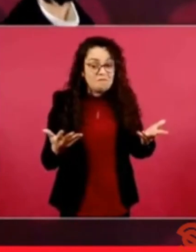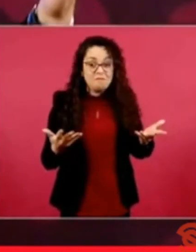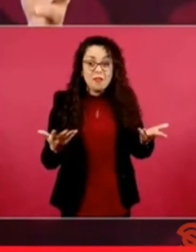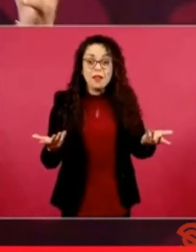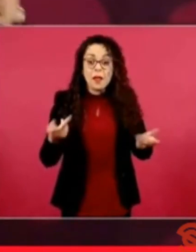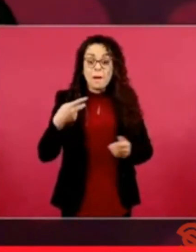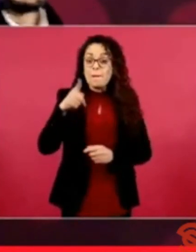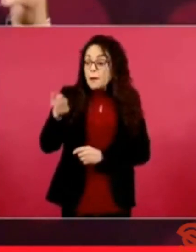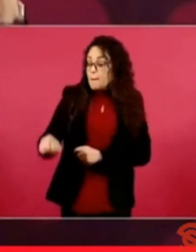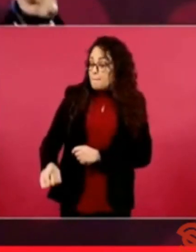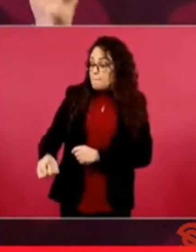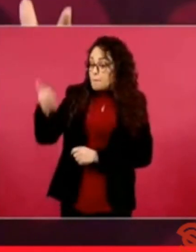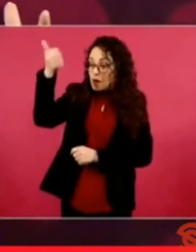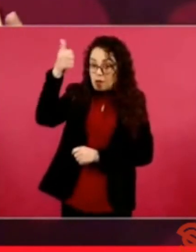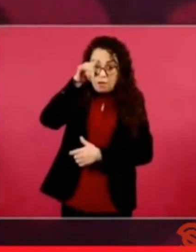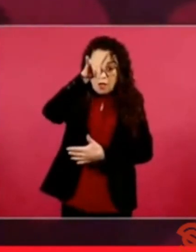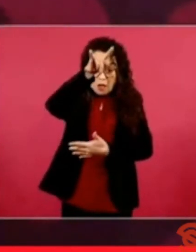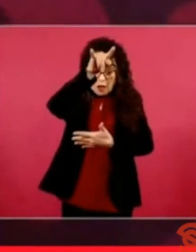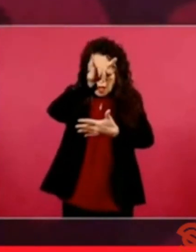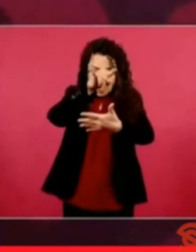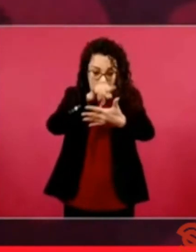columna no no no no no no